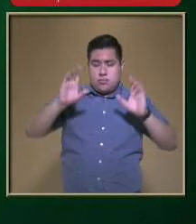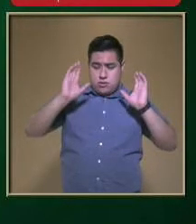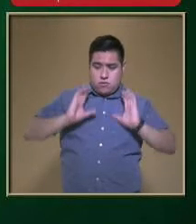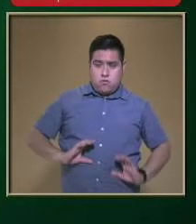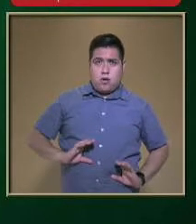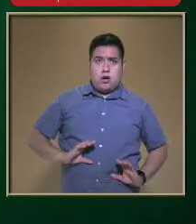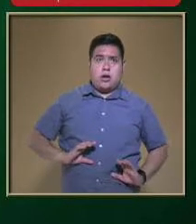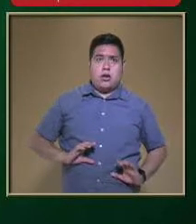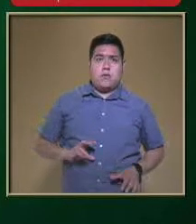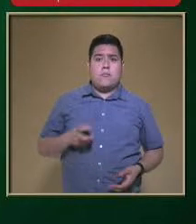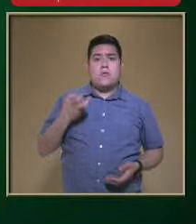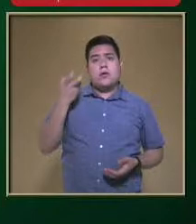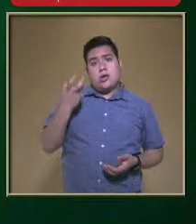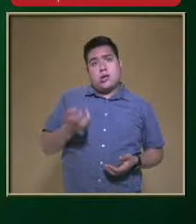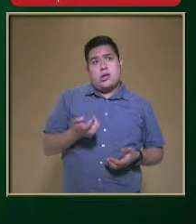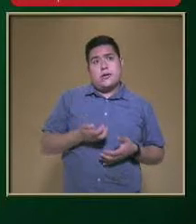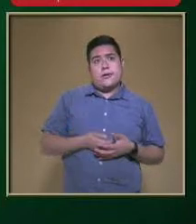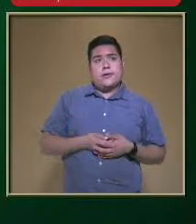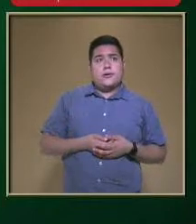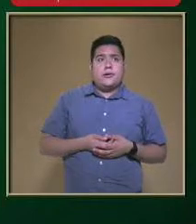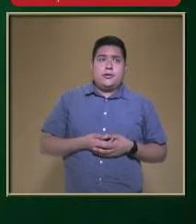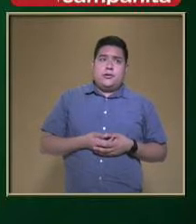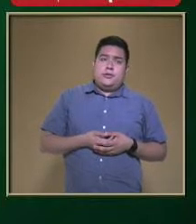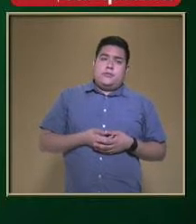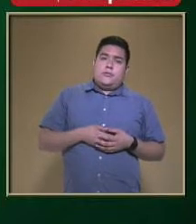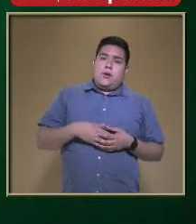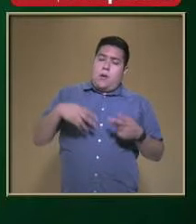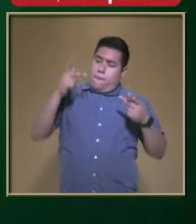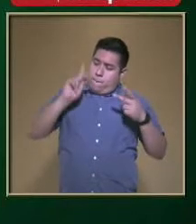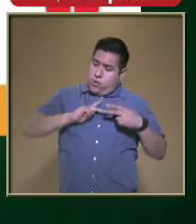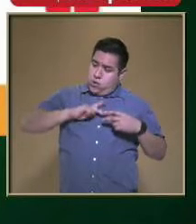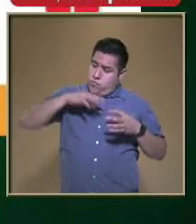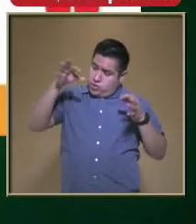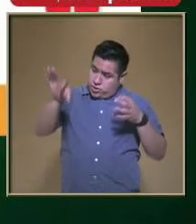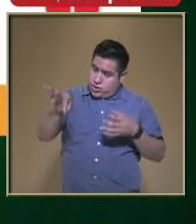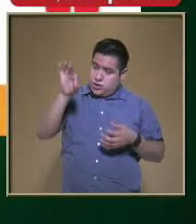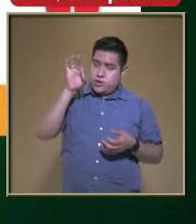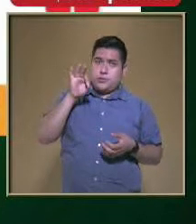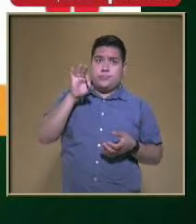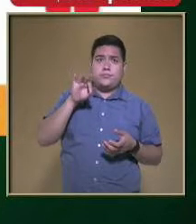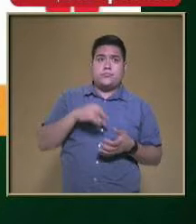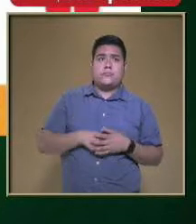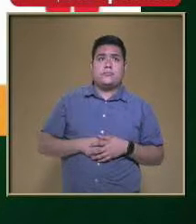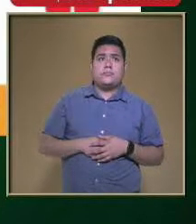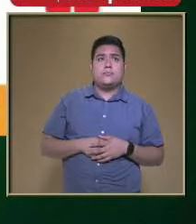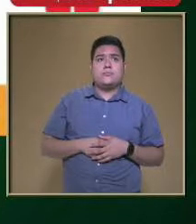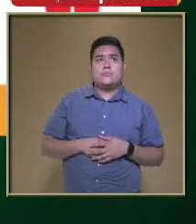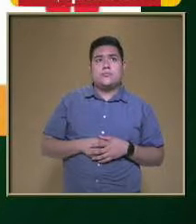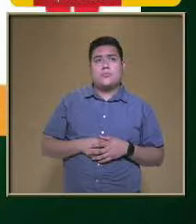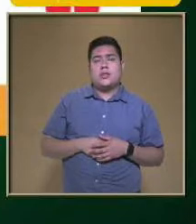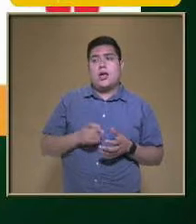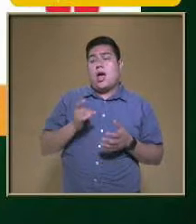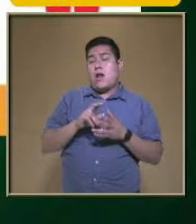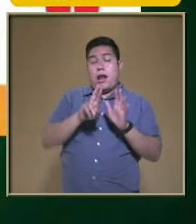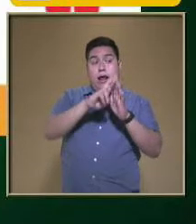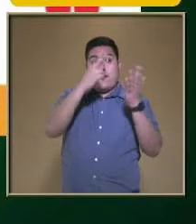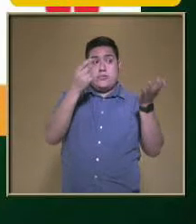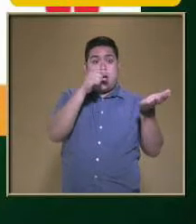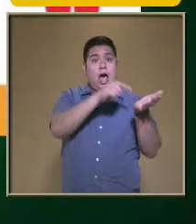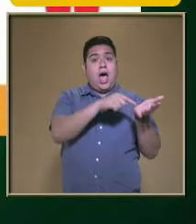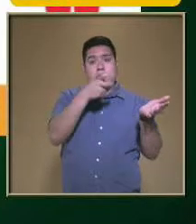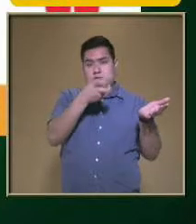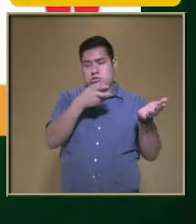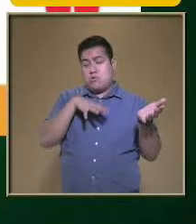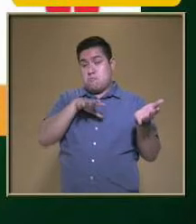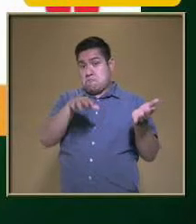Y debemos Elegirlo personalmente No basarnos nada más En cosas que salgan En alguna revista O en